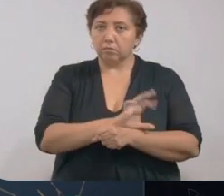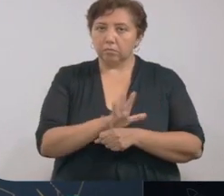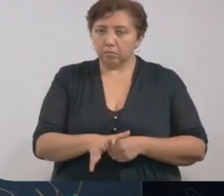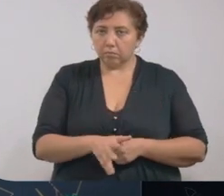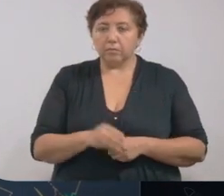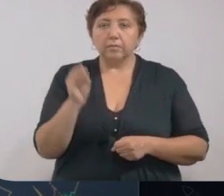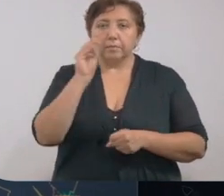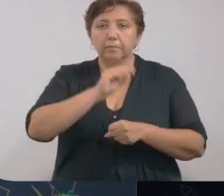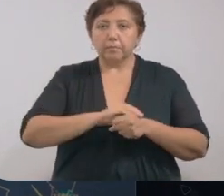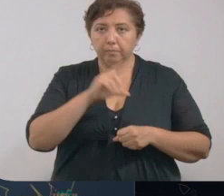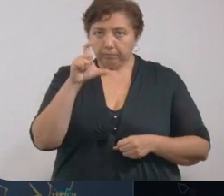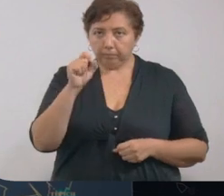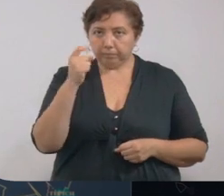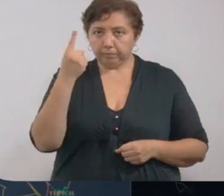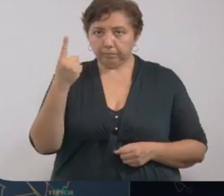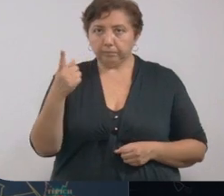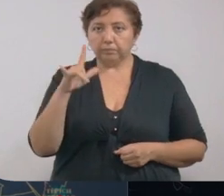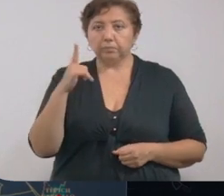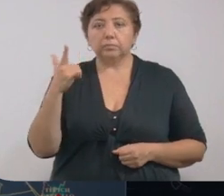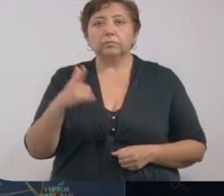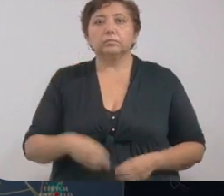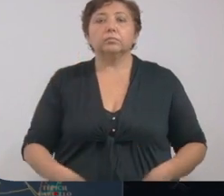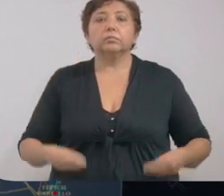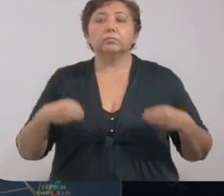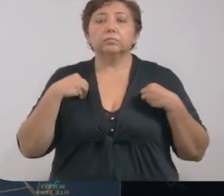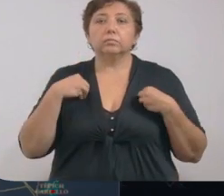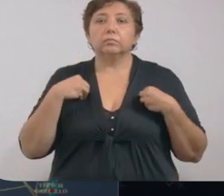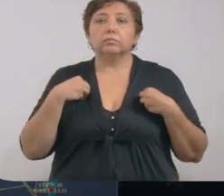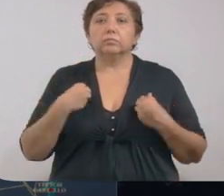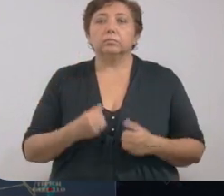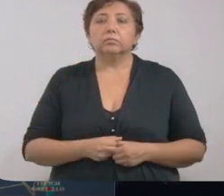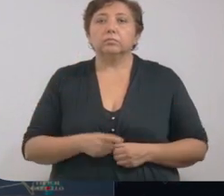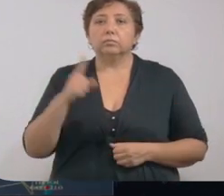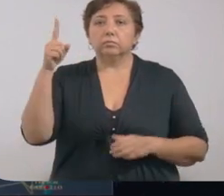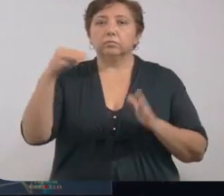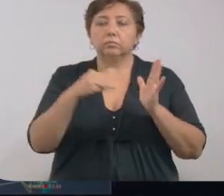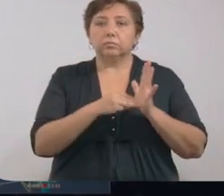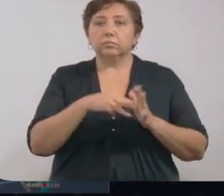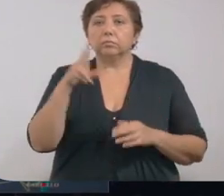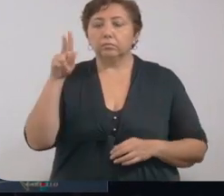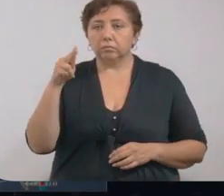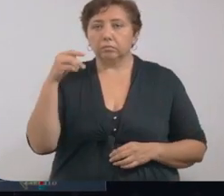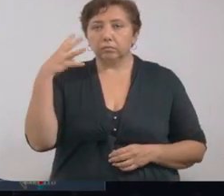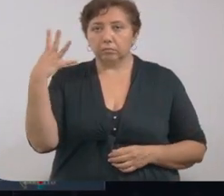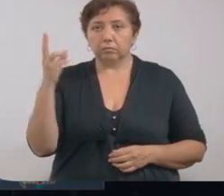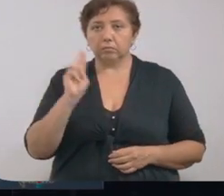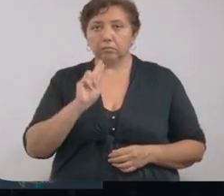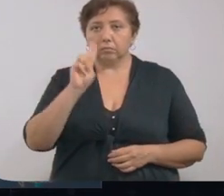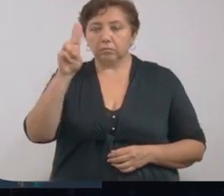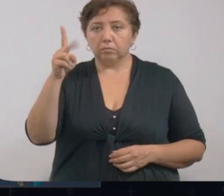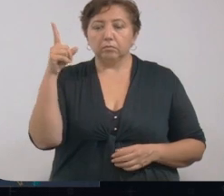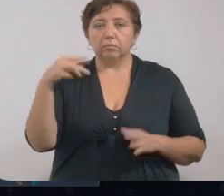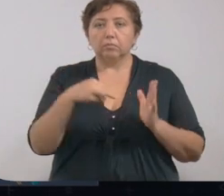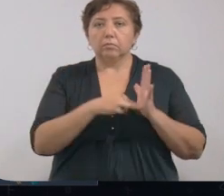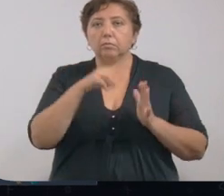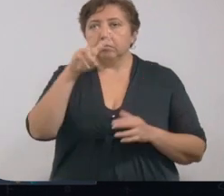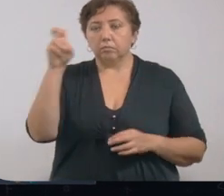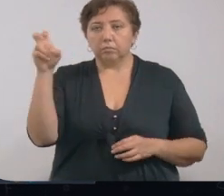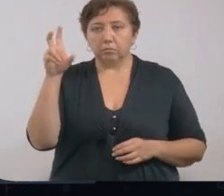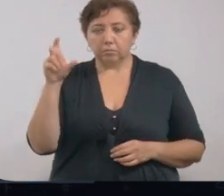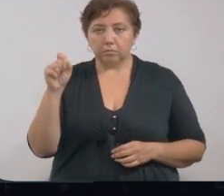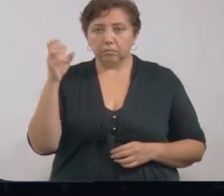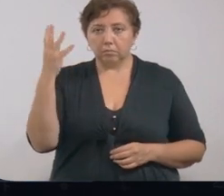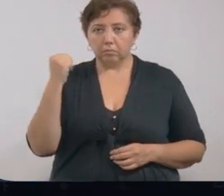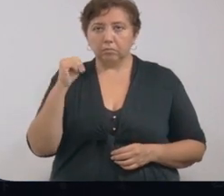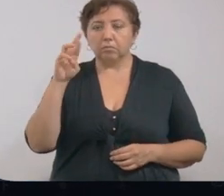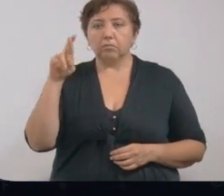casos acumulados al 21 de julio, que viven en 1,084 en la zona norte, 1,229